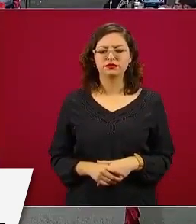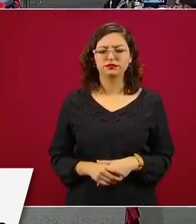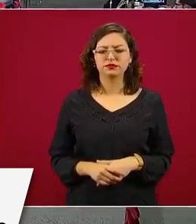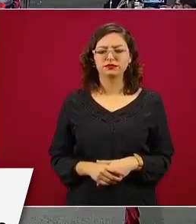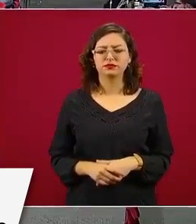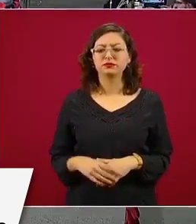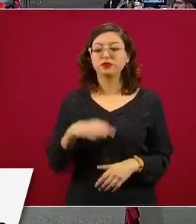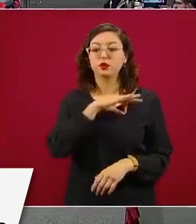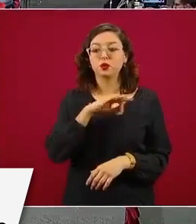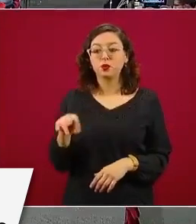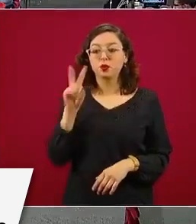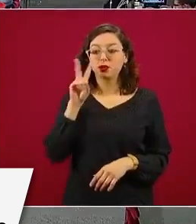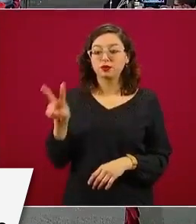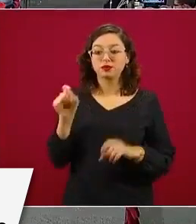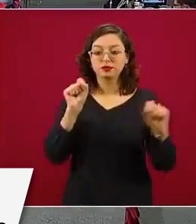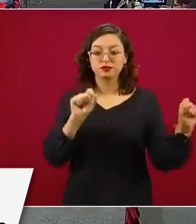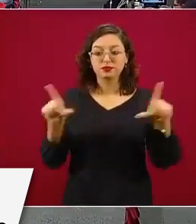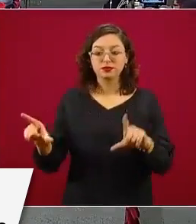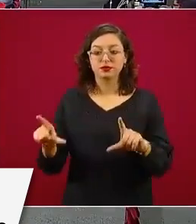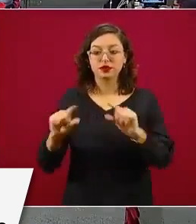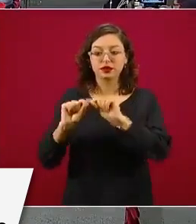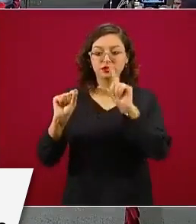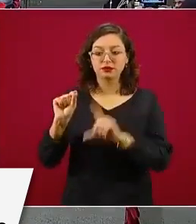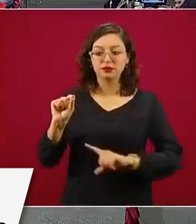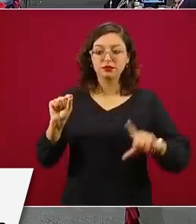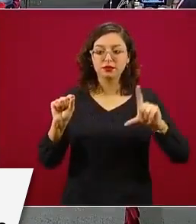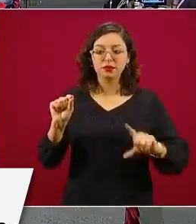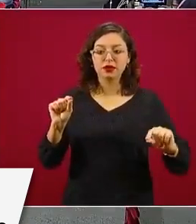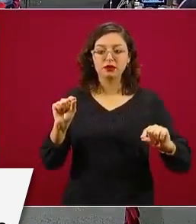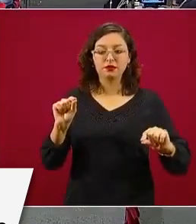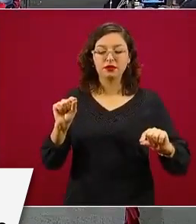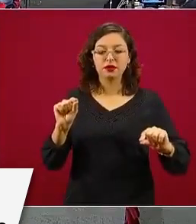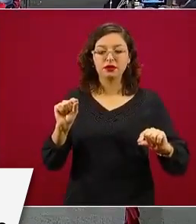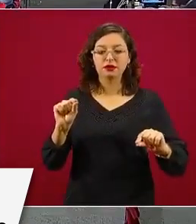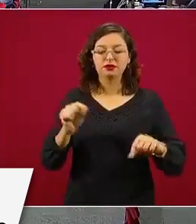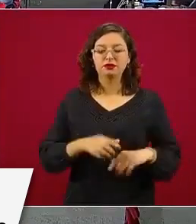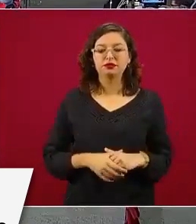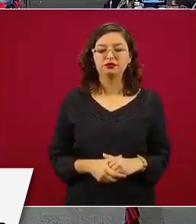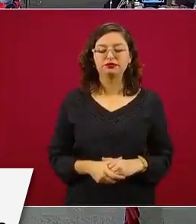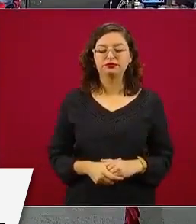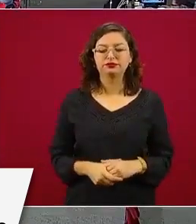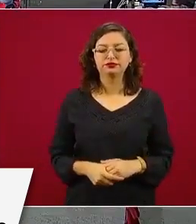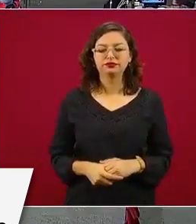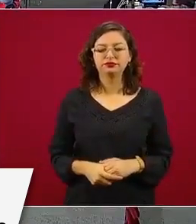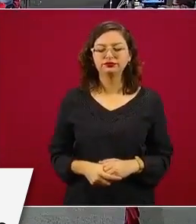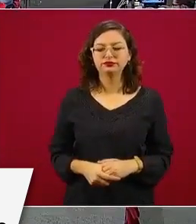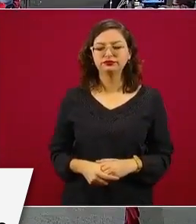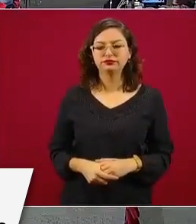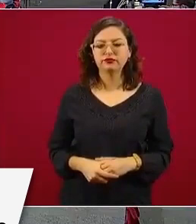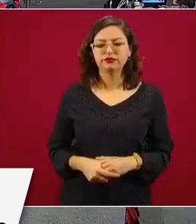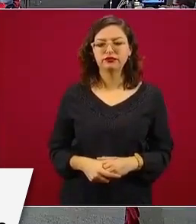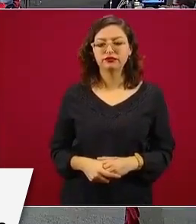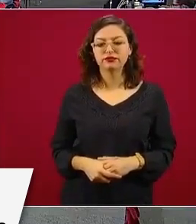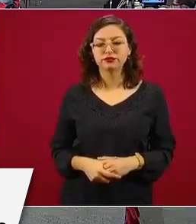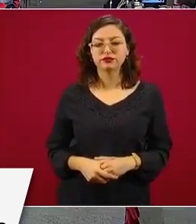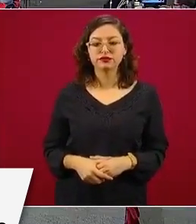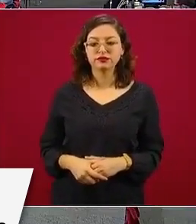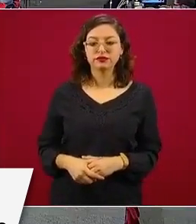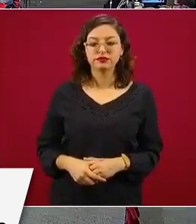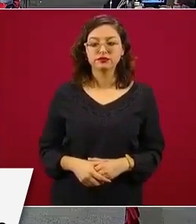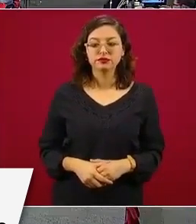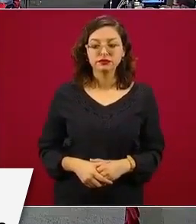ponen el mapita de la República donde tenemos. Bueno, les quiero comentar que